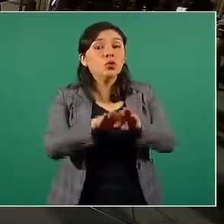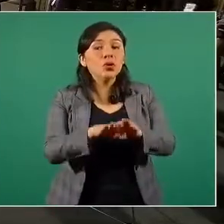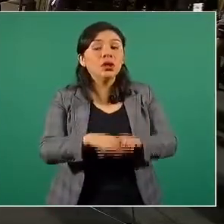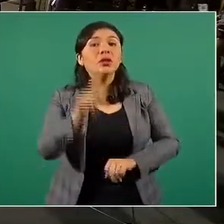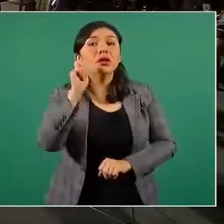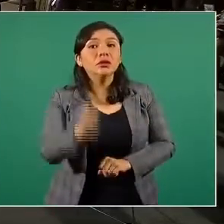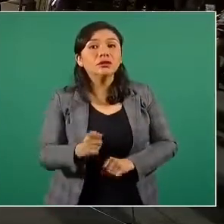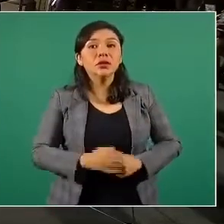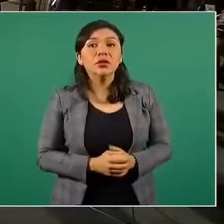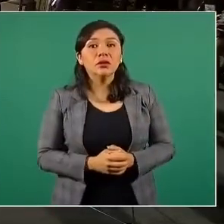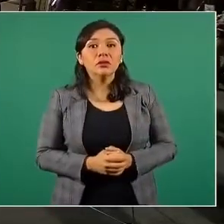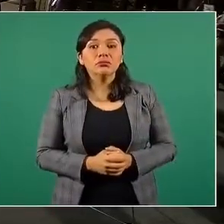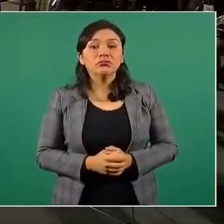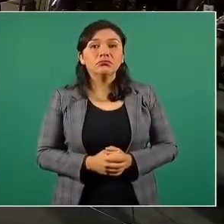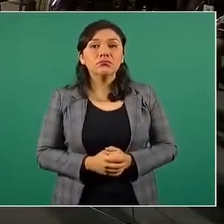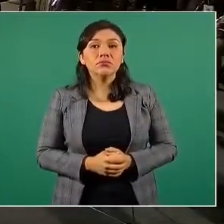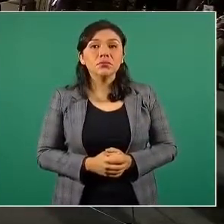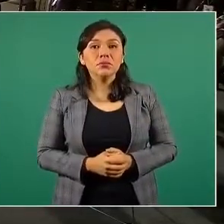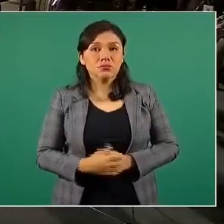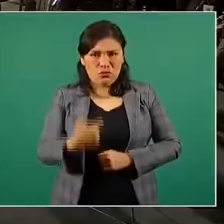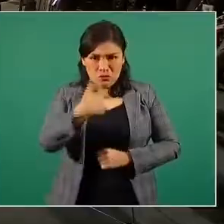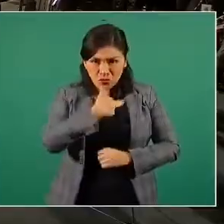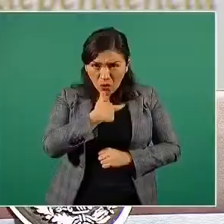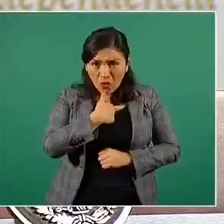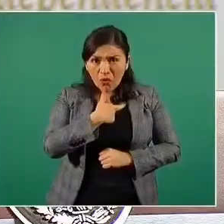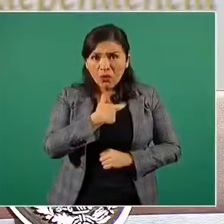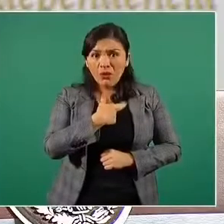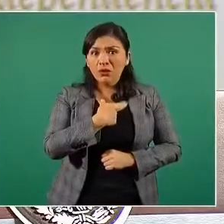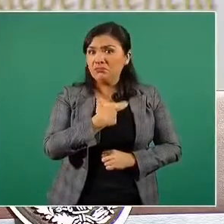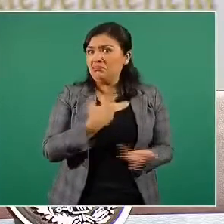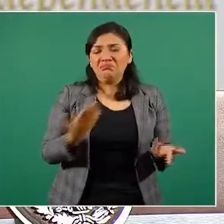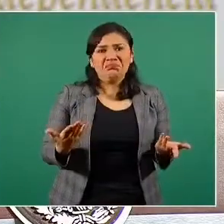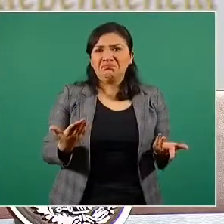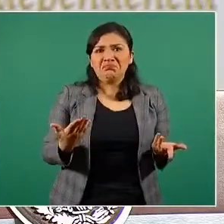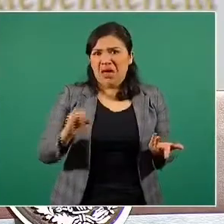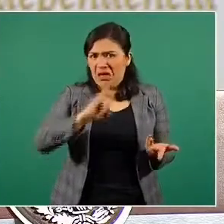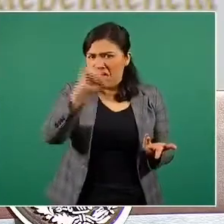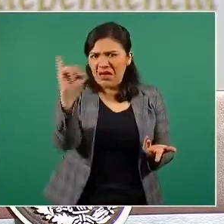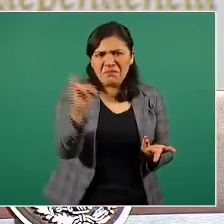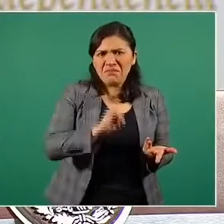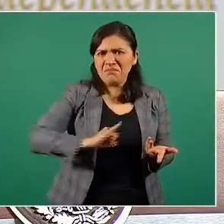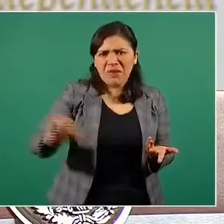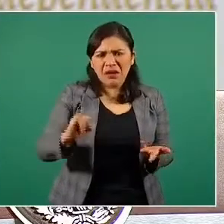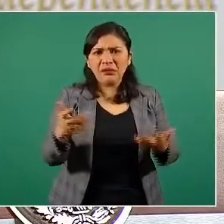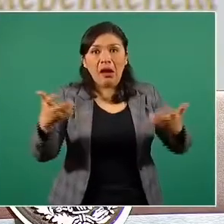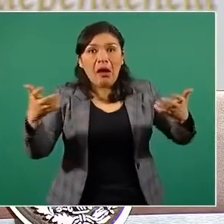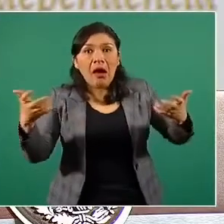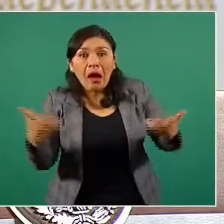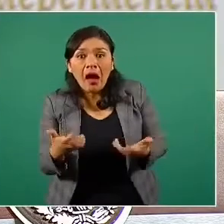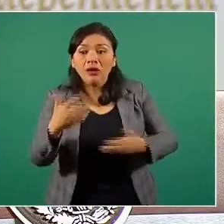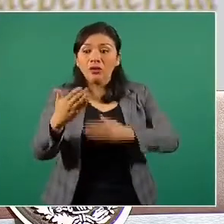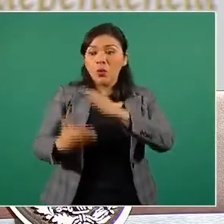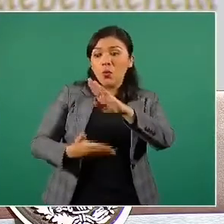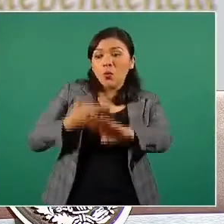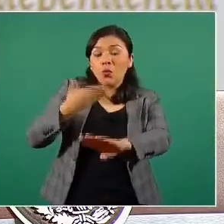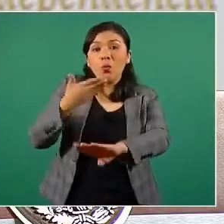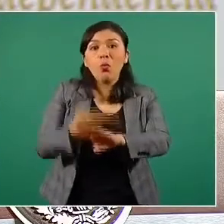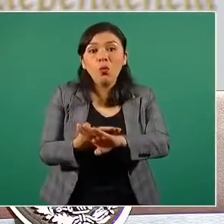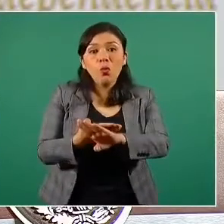yo jamás he actuado en contra